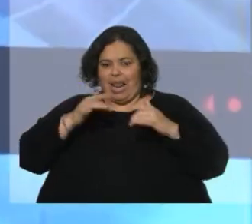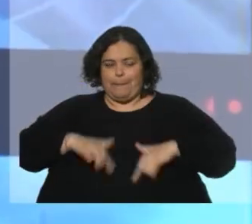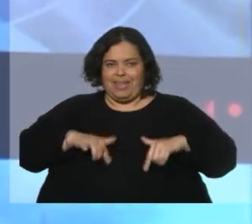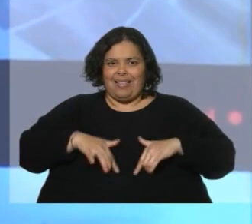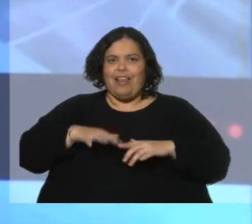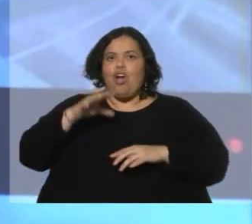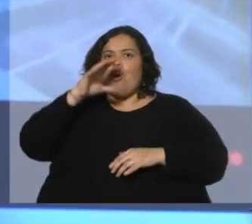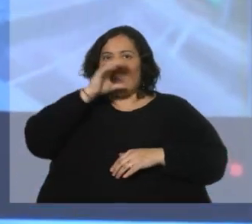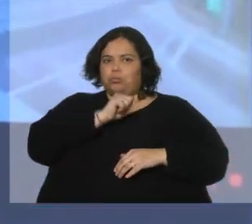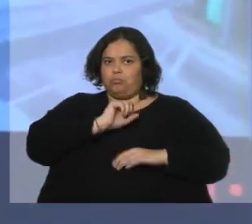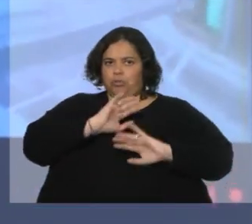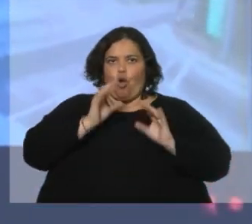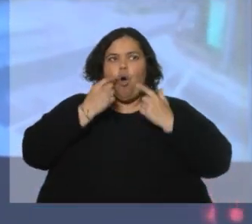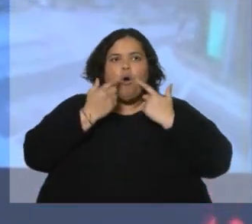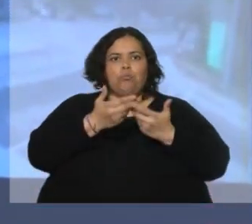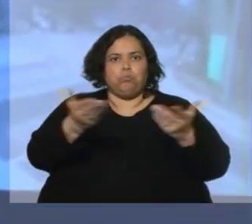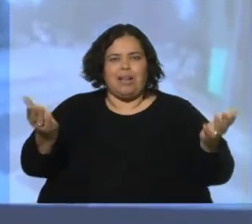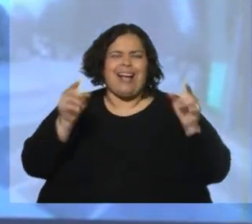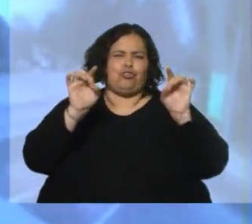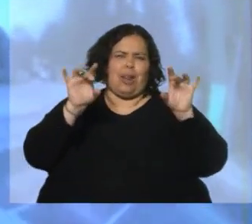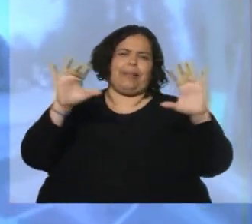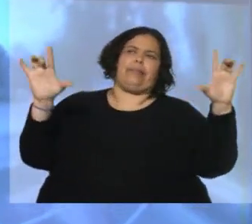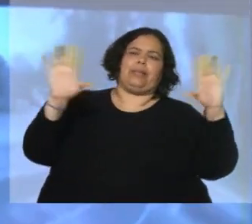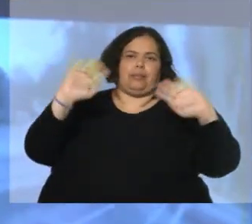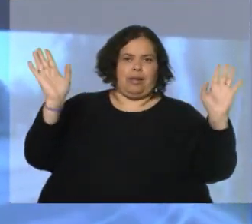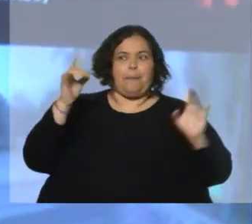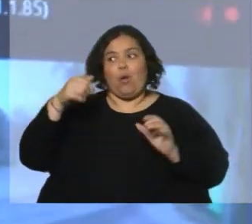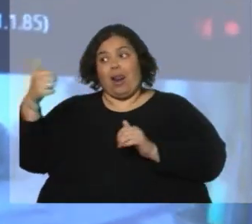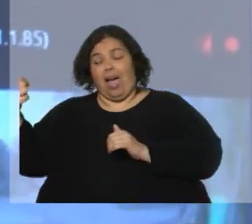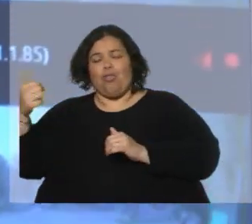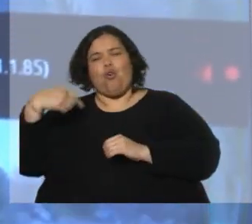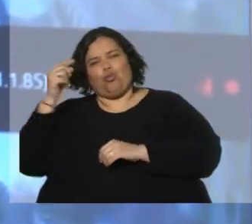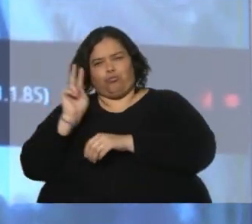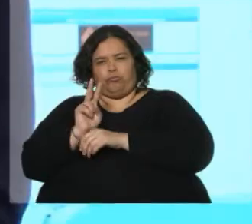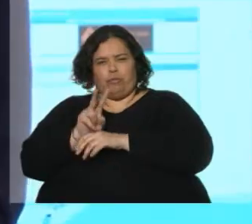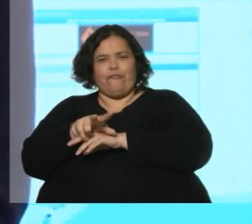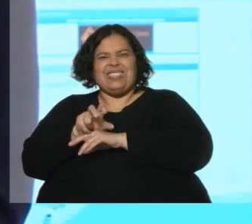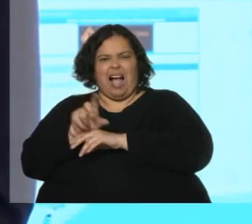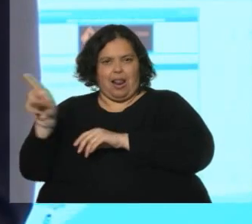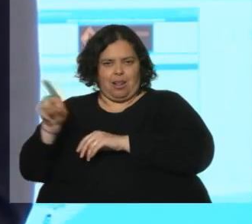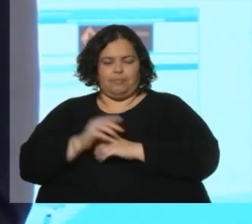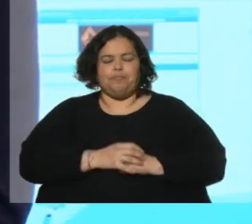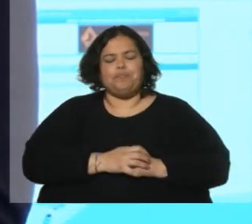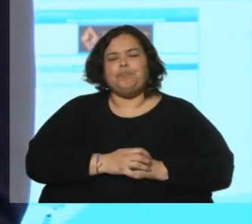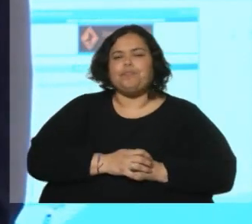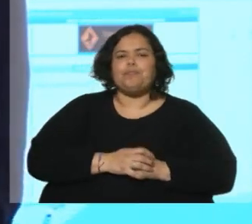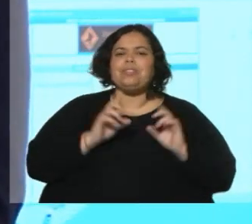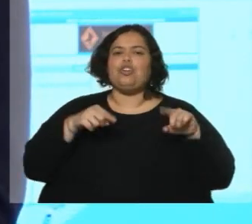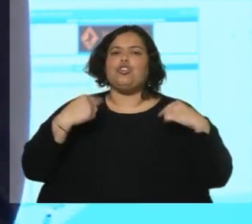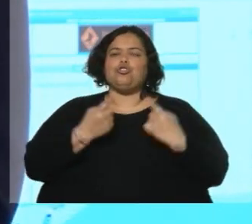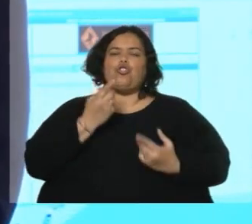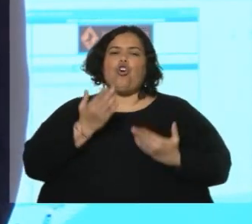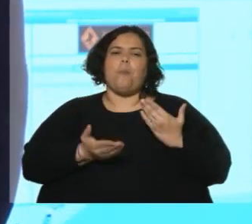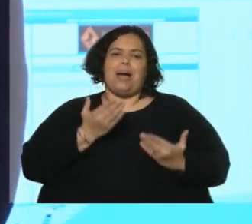forma. Hay conclusiones que se van a sacar a más largo plazo, obviamente. Lo que nosotros hemos hecho es, por ejemplo, comparar